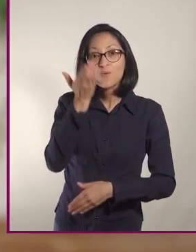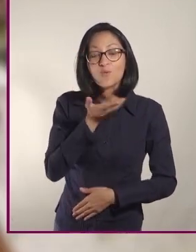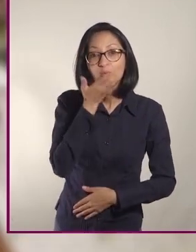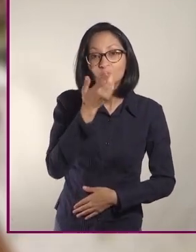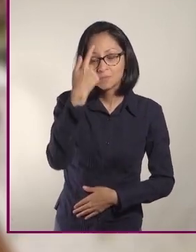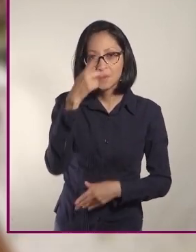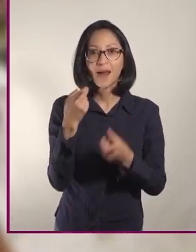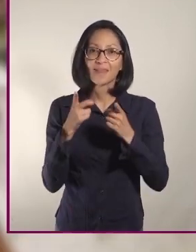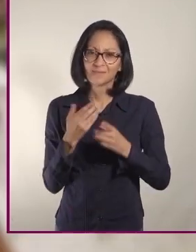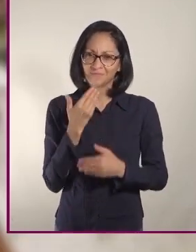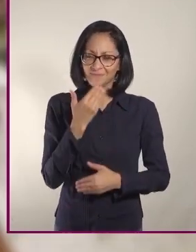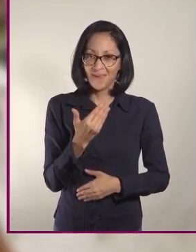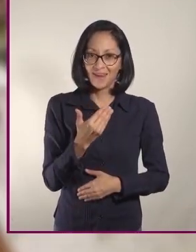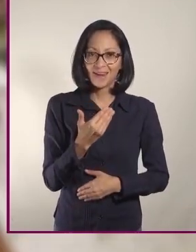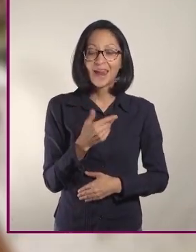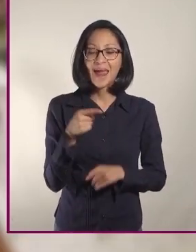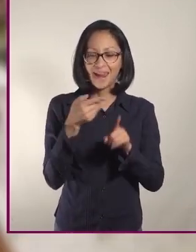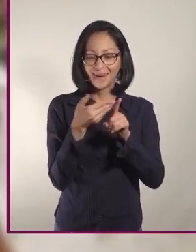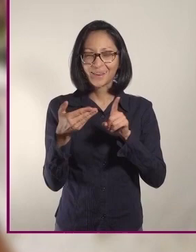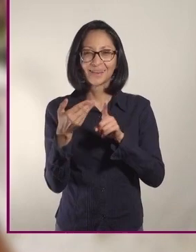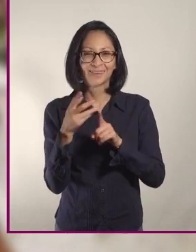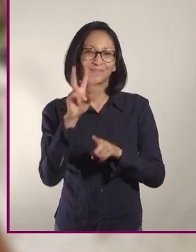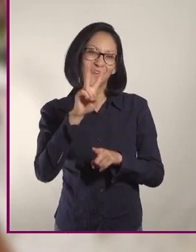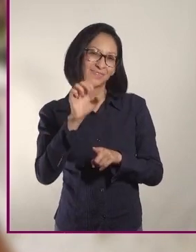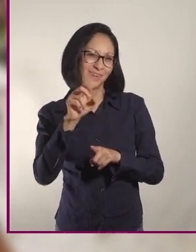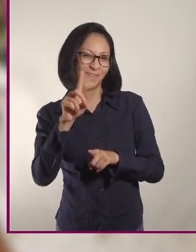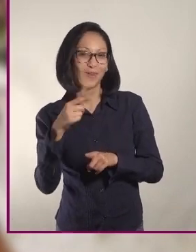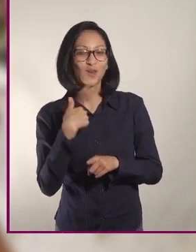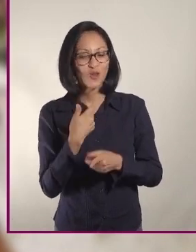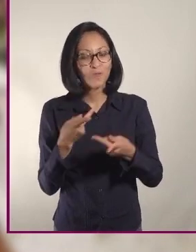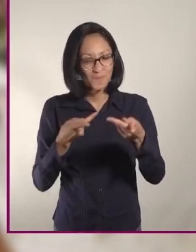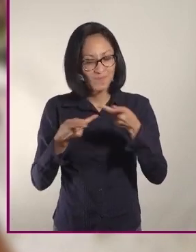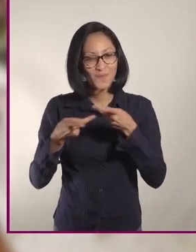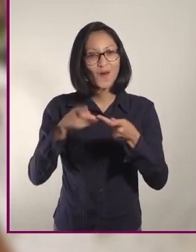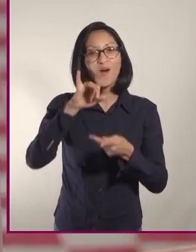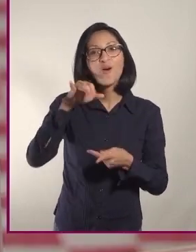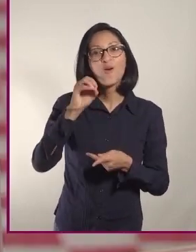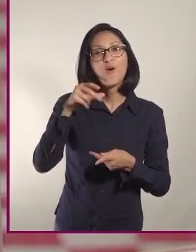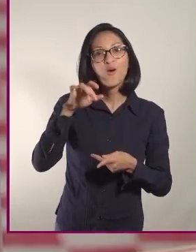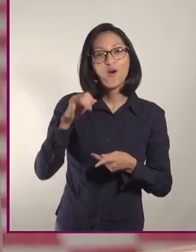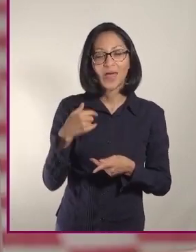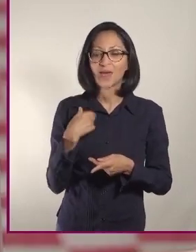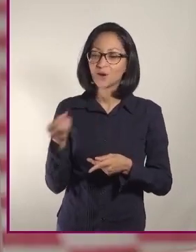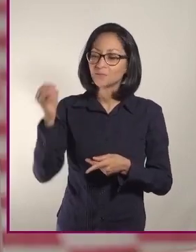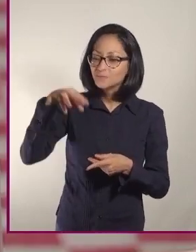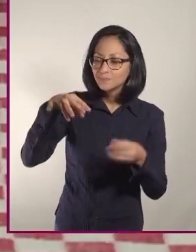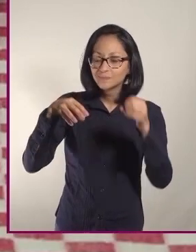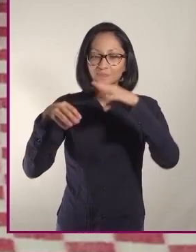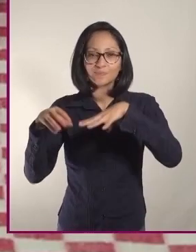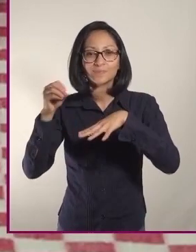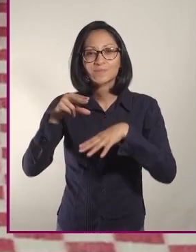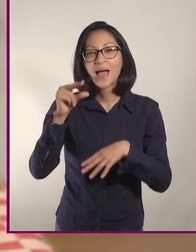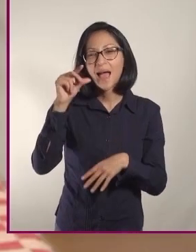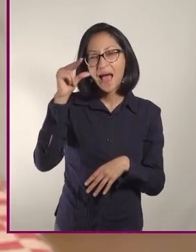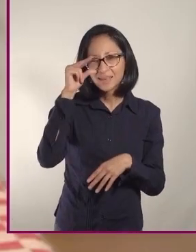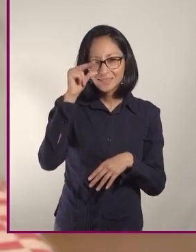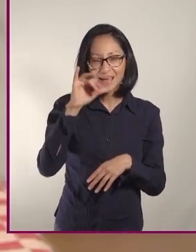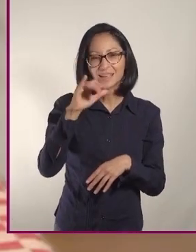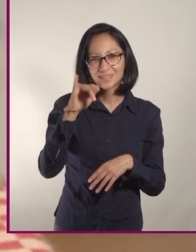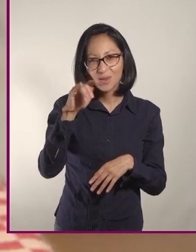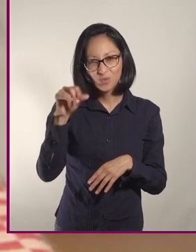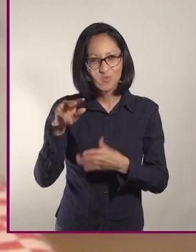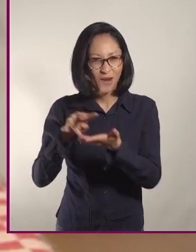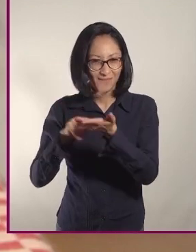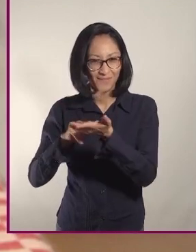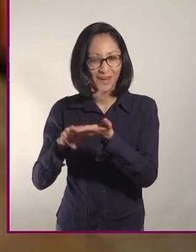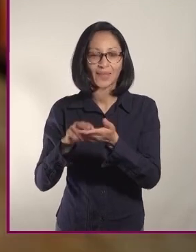dieta. Este fin de semana haré por primera vez en mi vida jocoque y lo acompañaré con unas ricas aceitunas, pepinos y un toque